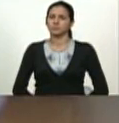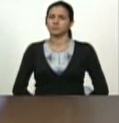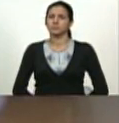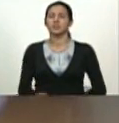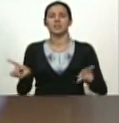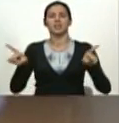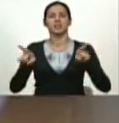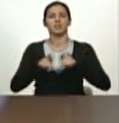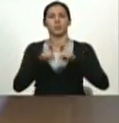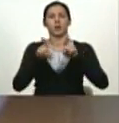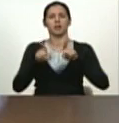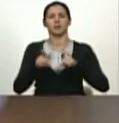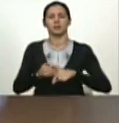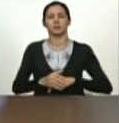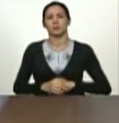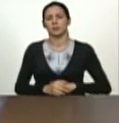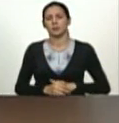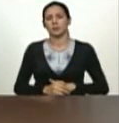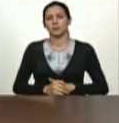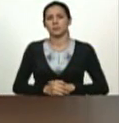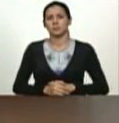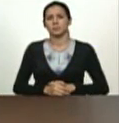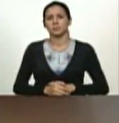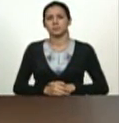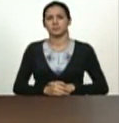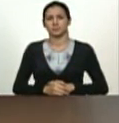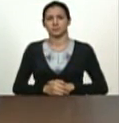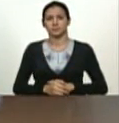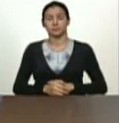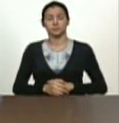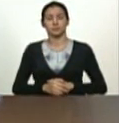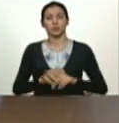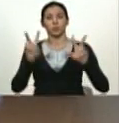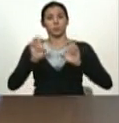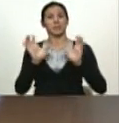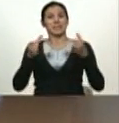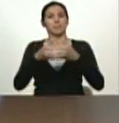Igualmente, bueno, he conformado un equipo económico